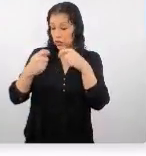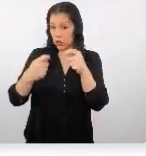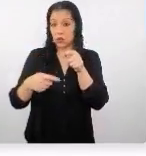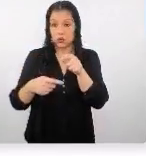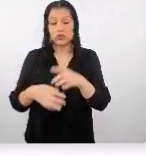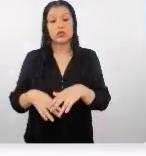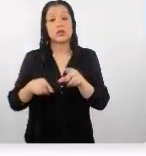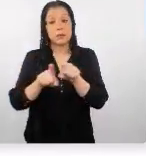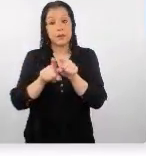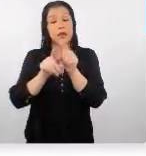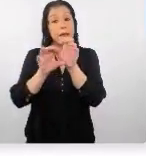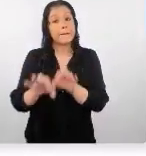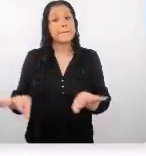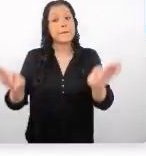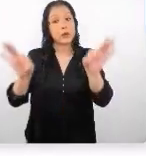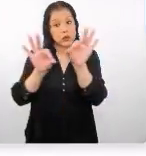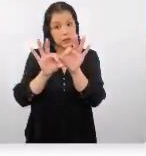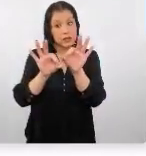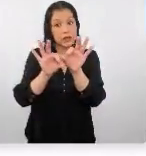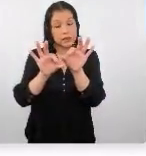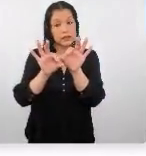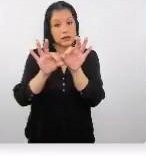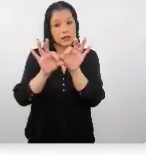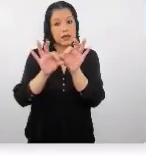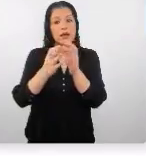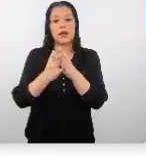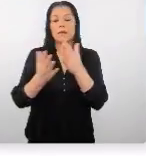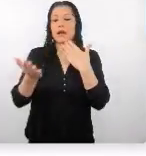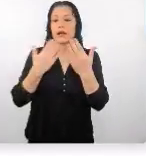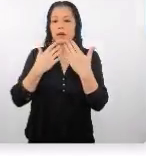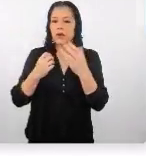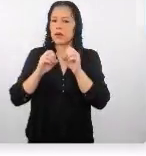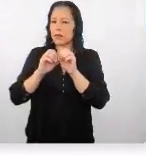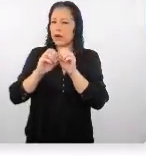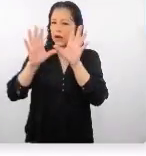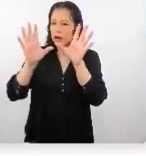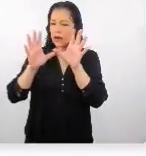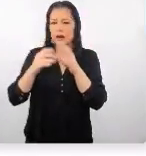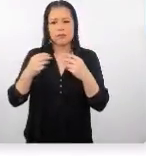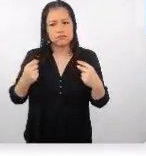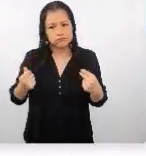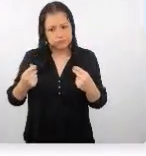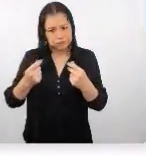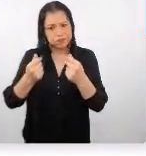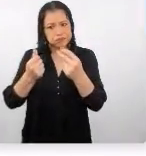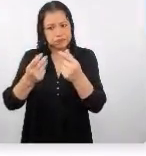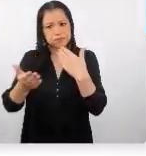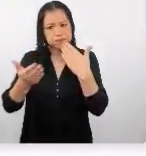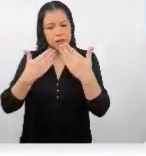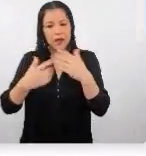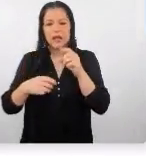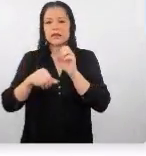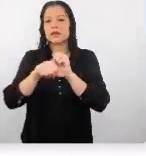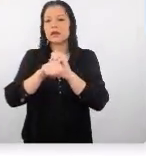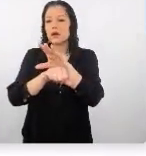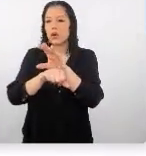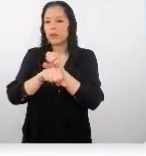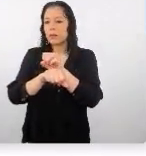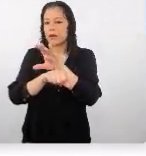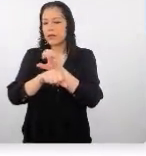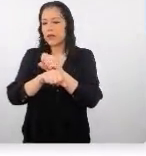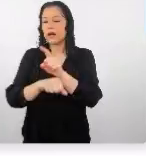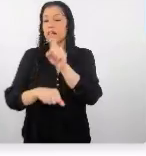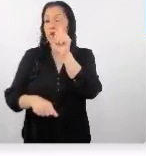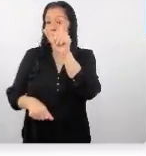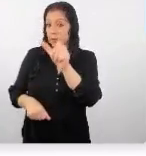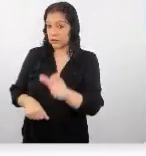importante de que para que sea las conversaciones sean de manera más clara y más fluida es recomendable que por lo menos una